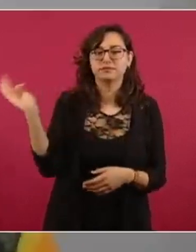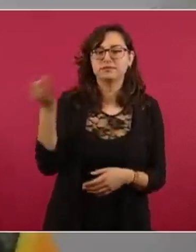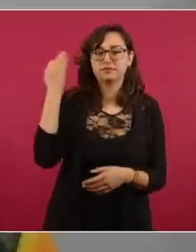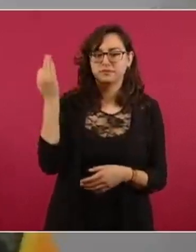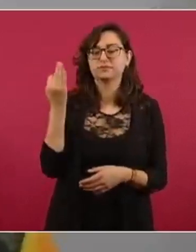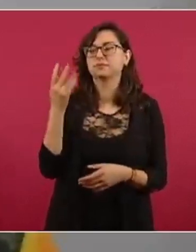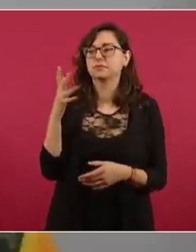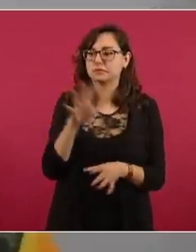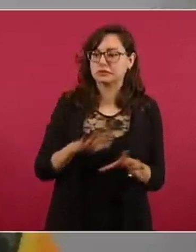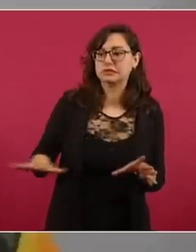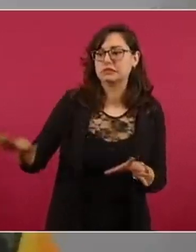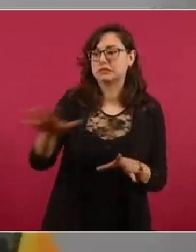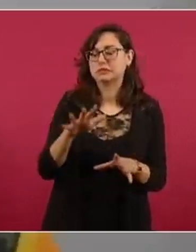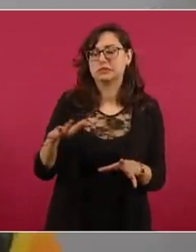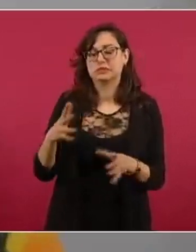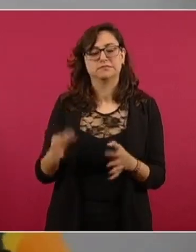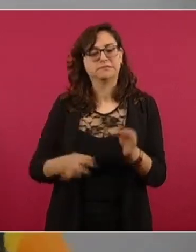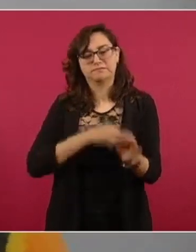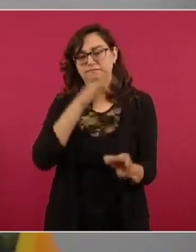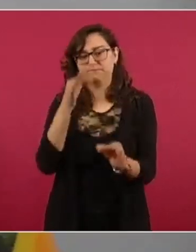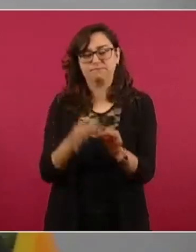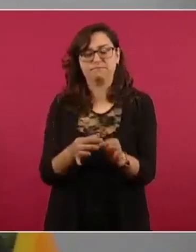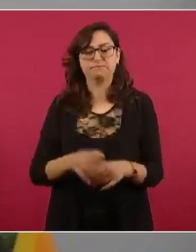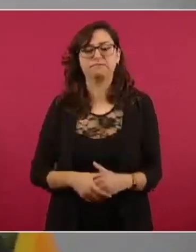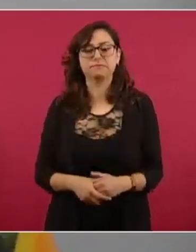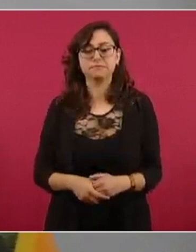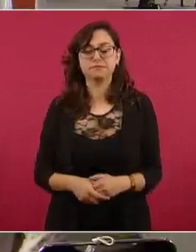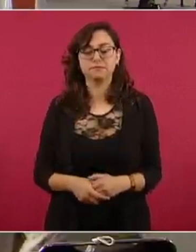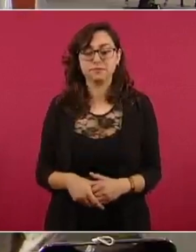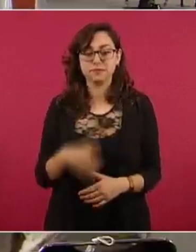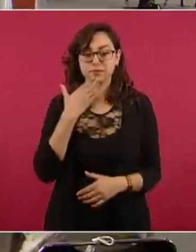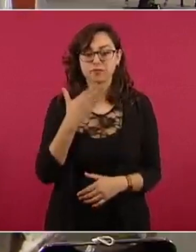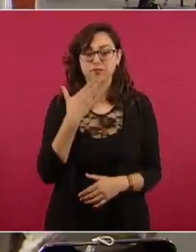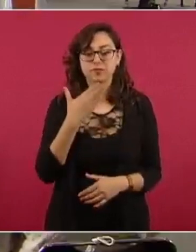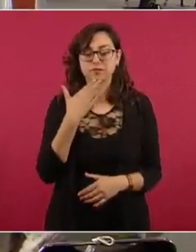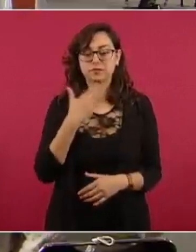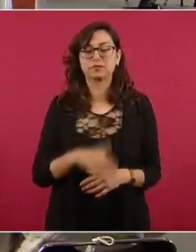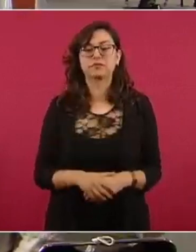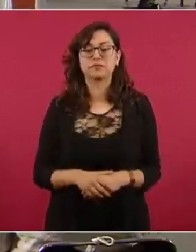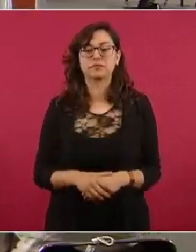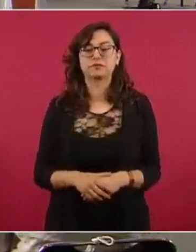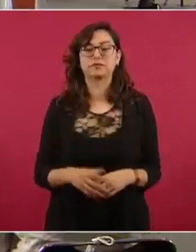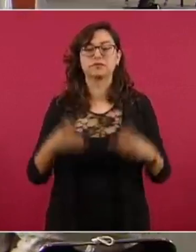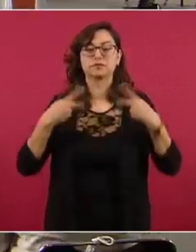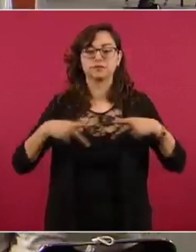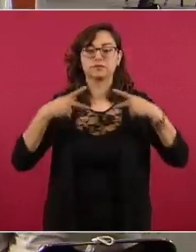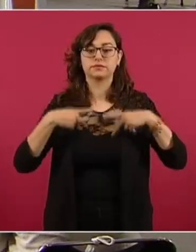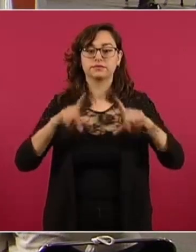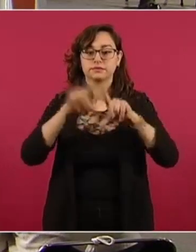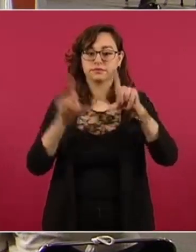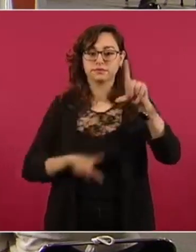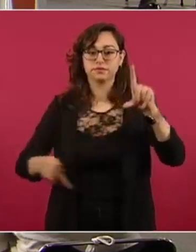caso de desastres es cuánto señor presidente muy bien pues informar a todo el pueblo de